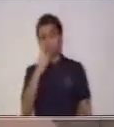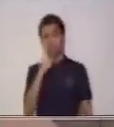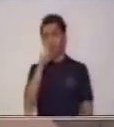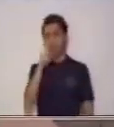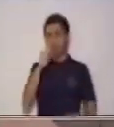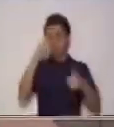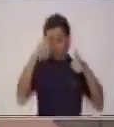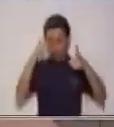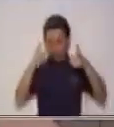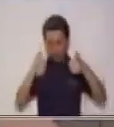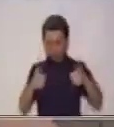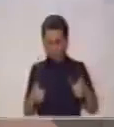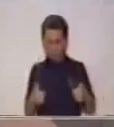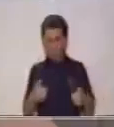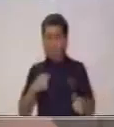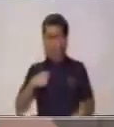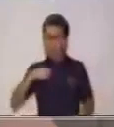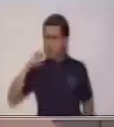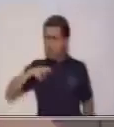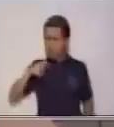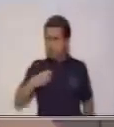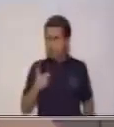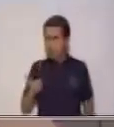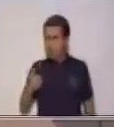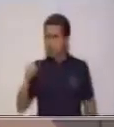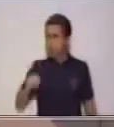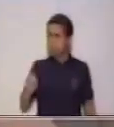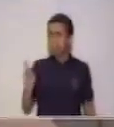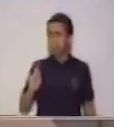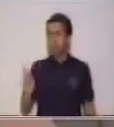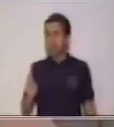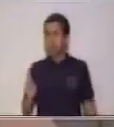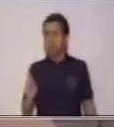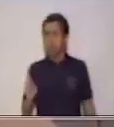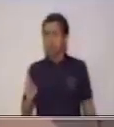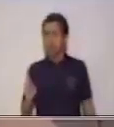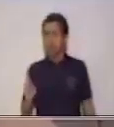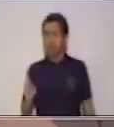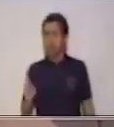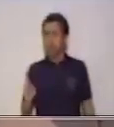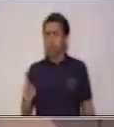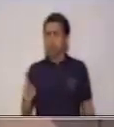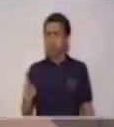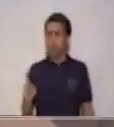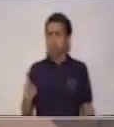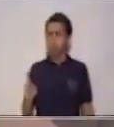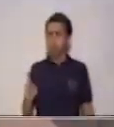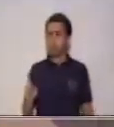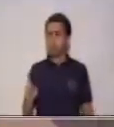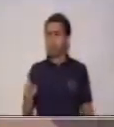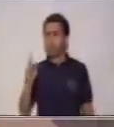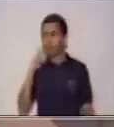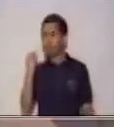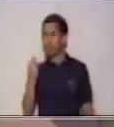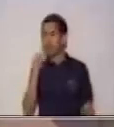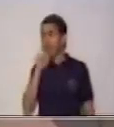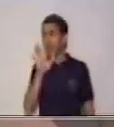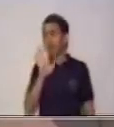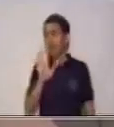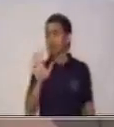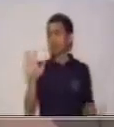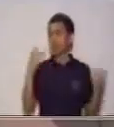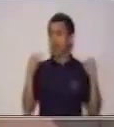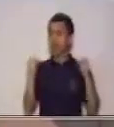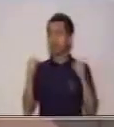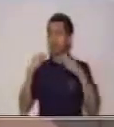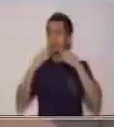si realmente lo necesitas, porque es parte de la publicidad. La parte de